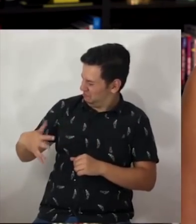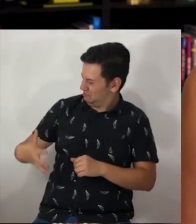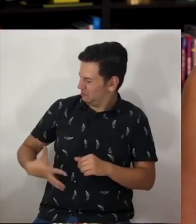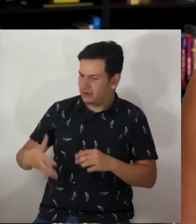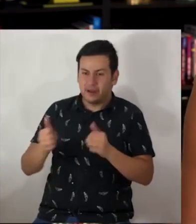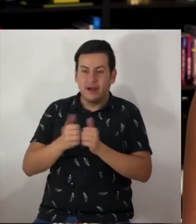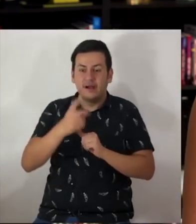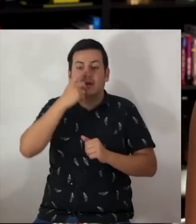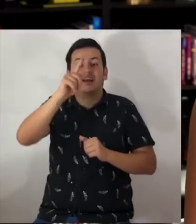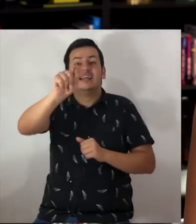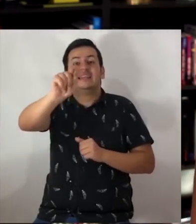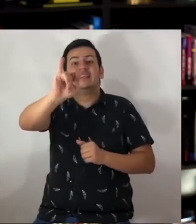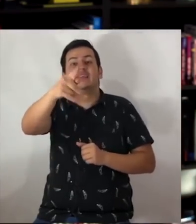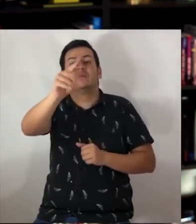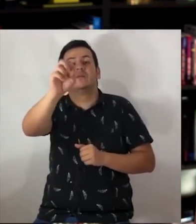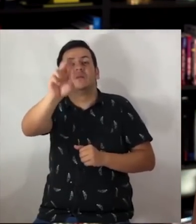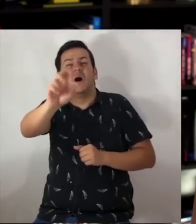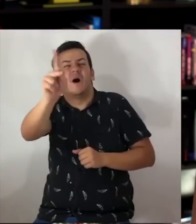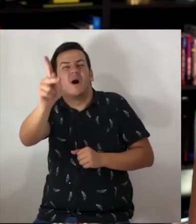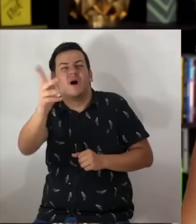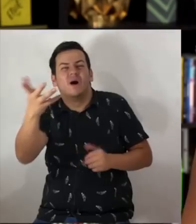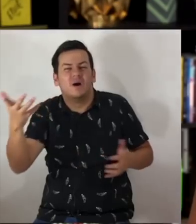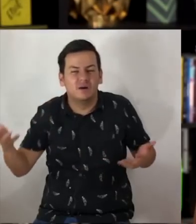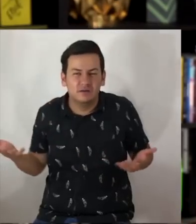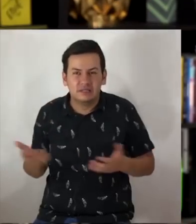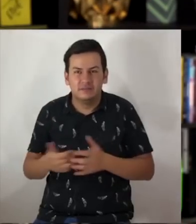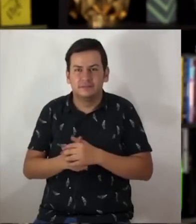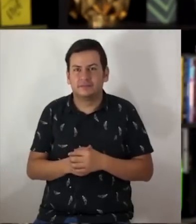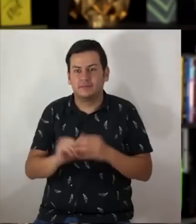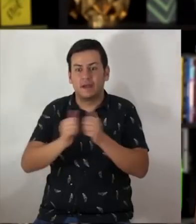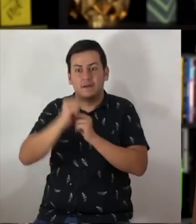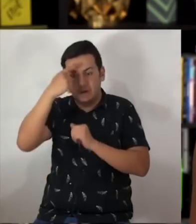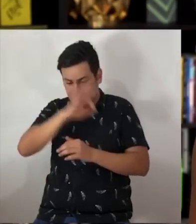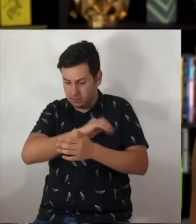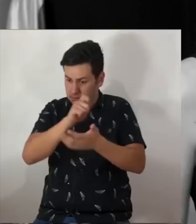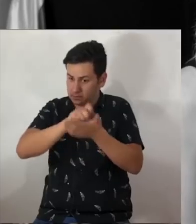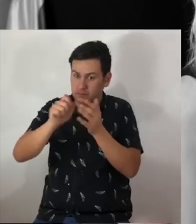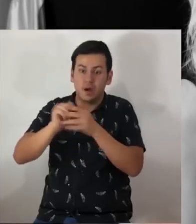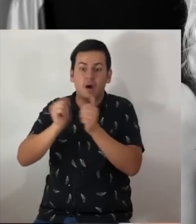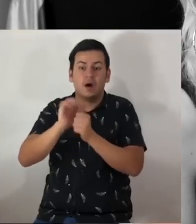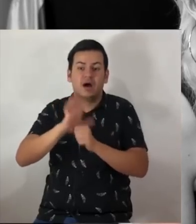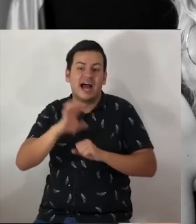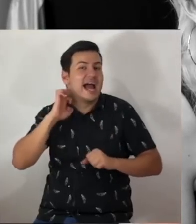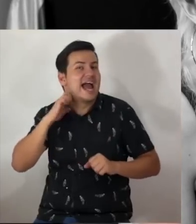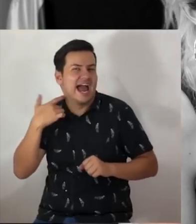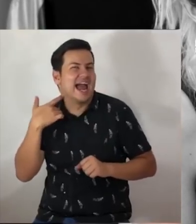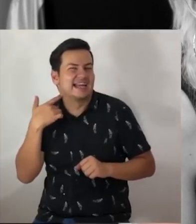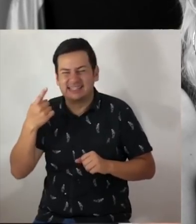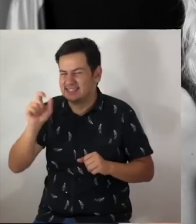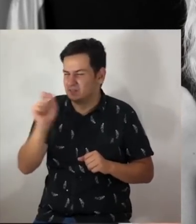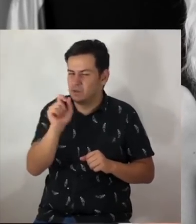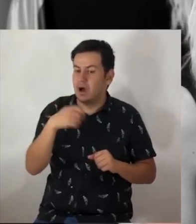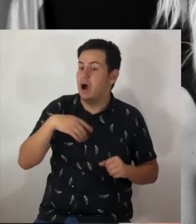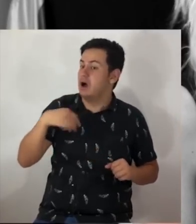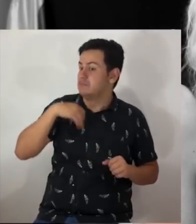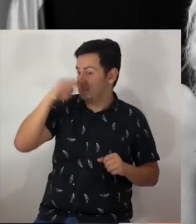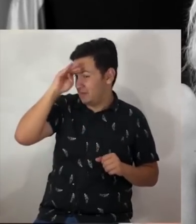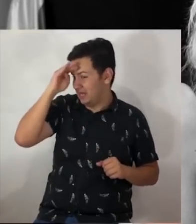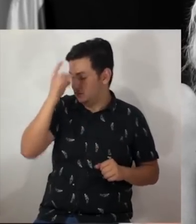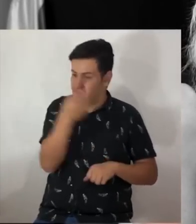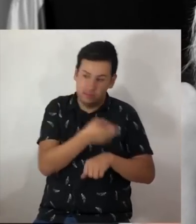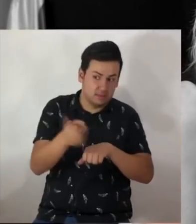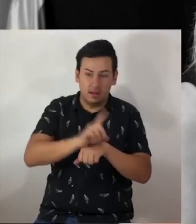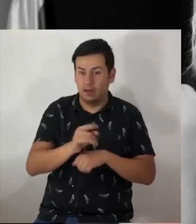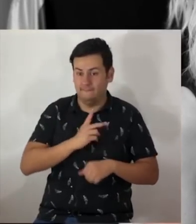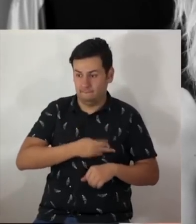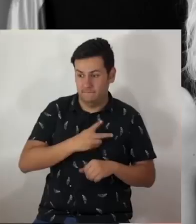proficiente de Tik Tok en tu cara. Creatividad estagnante en una excusa para escribirle a su ex chiquita. Yo también pienso en el virus todo el día.